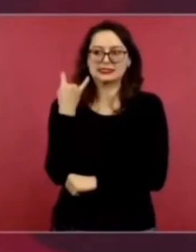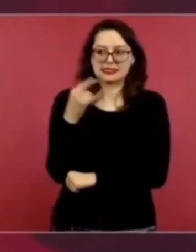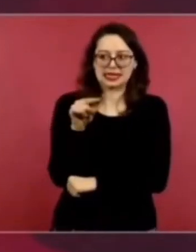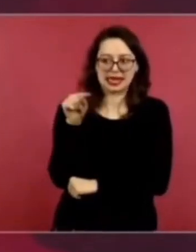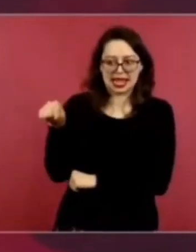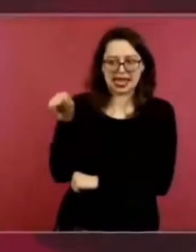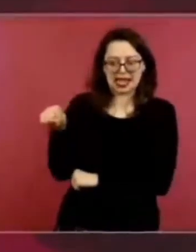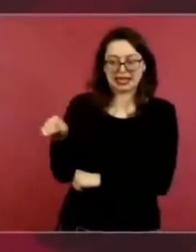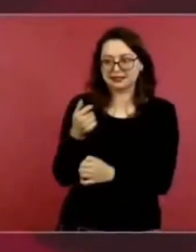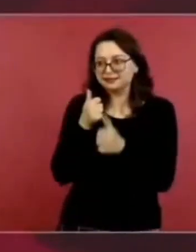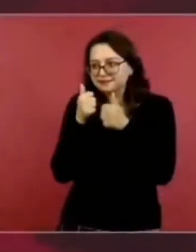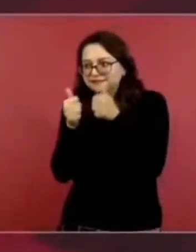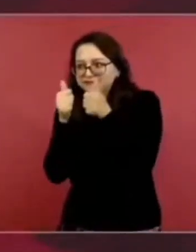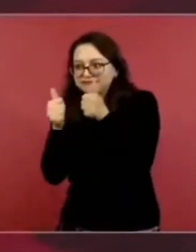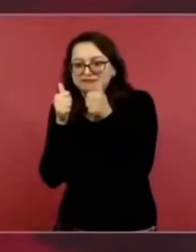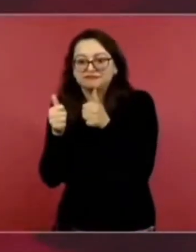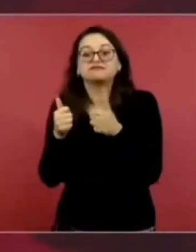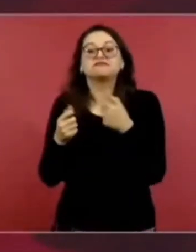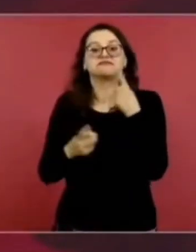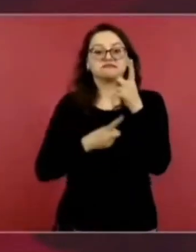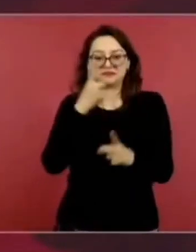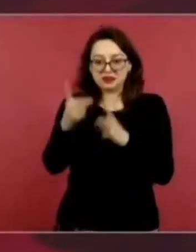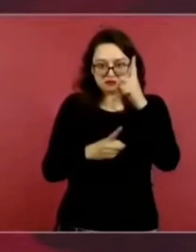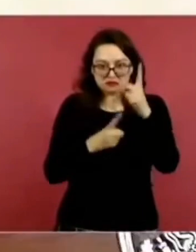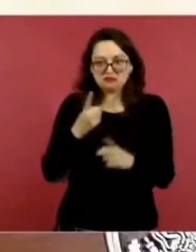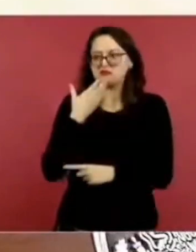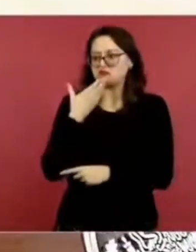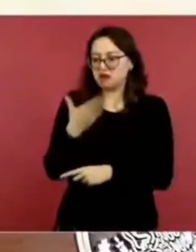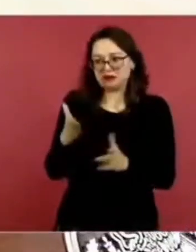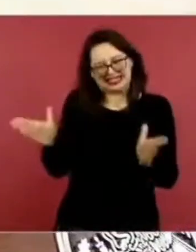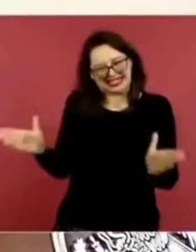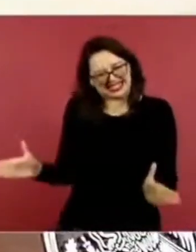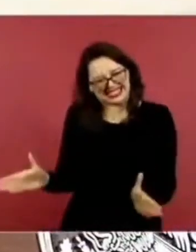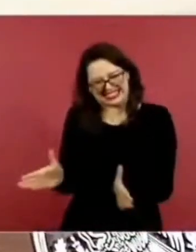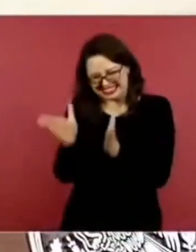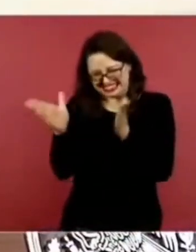están muy bien los deportistas, ánimo, ánimo,